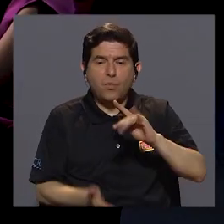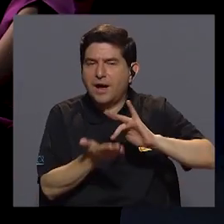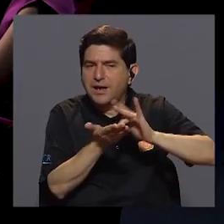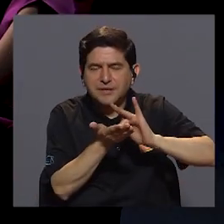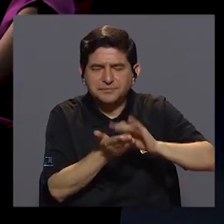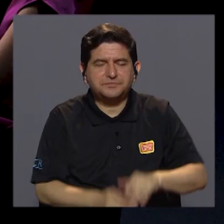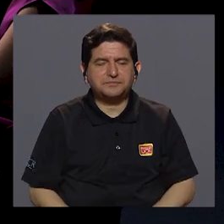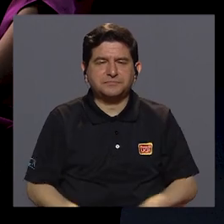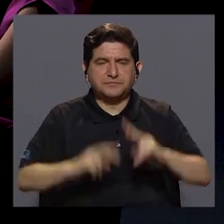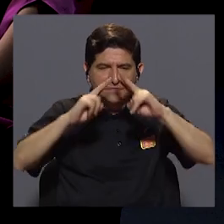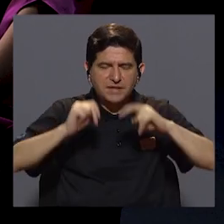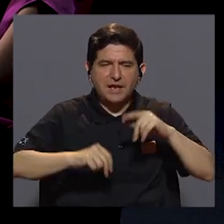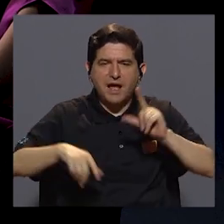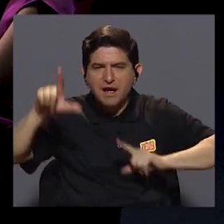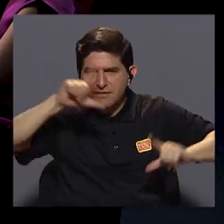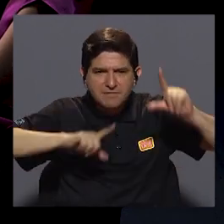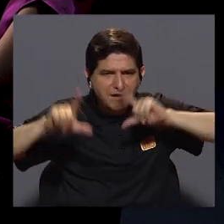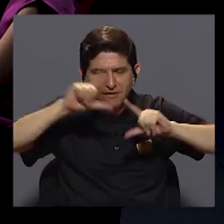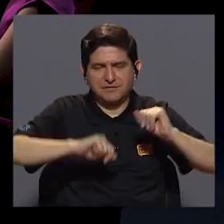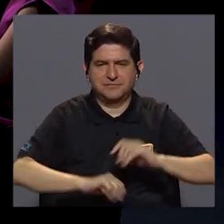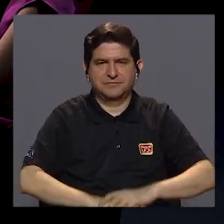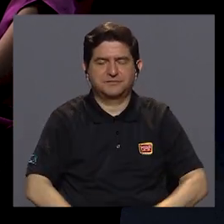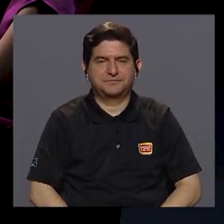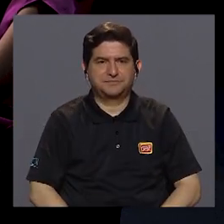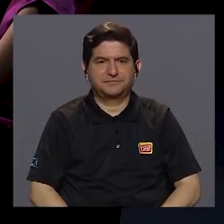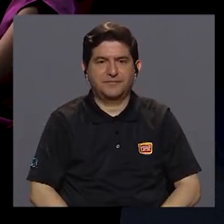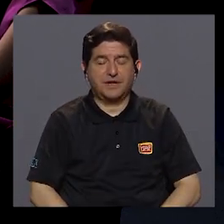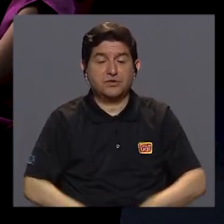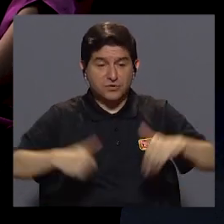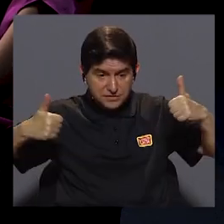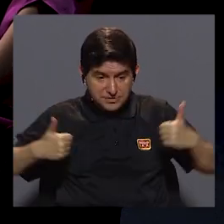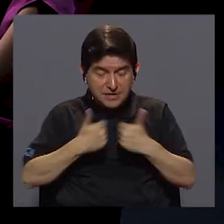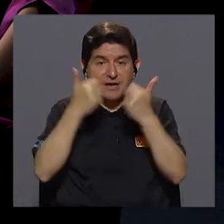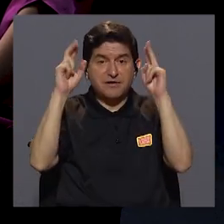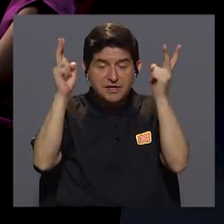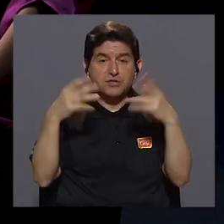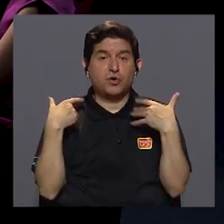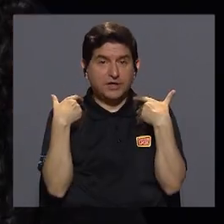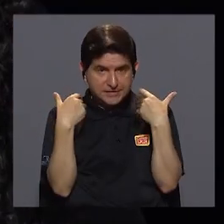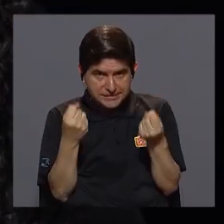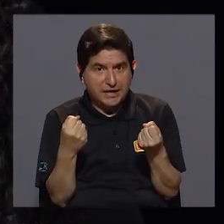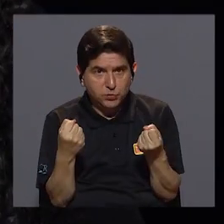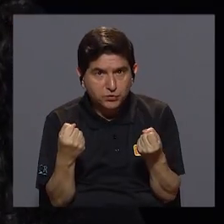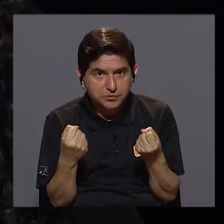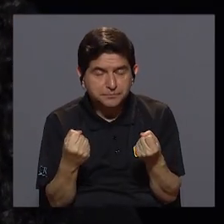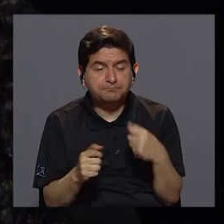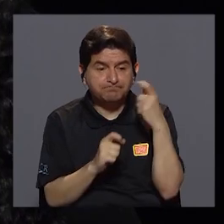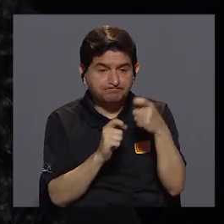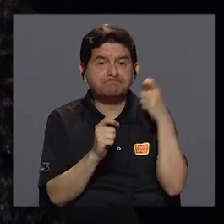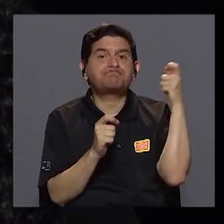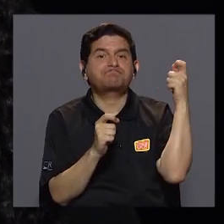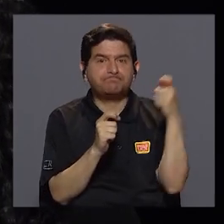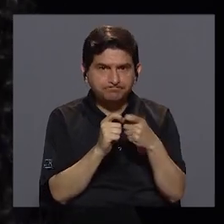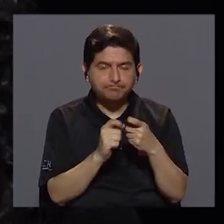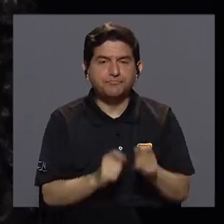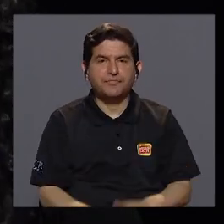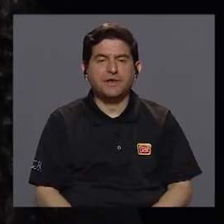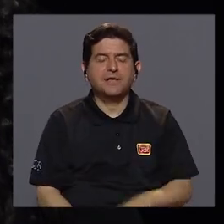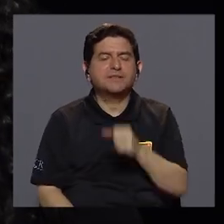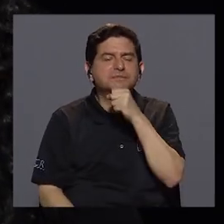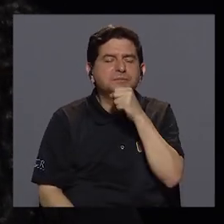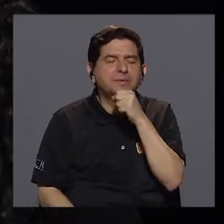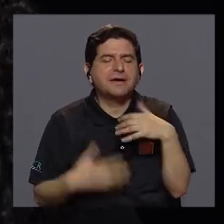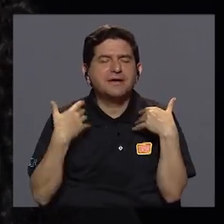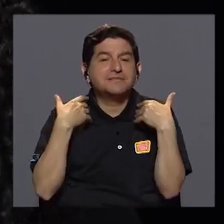medicamentos, exámenes de laboratorio, etcétera, etcétera. Entonces el gran desafío en la materia de la salud es justamente llegar a una